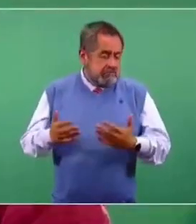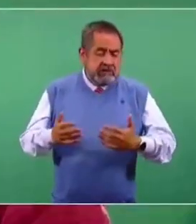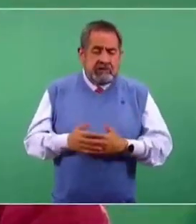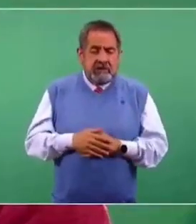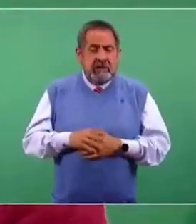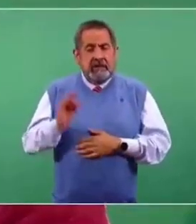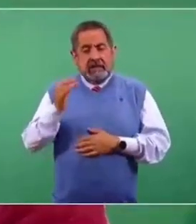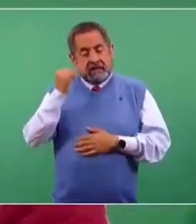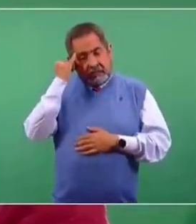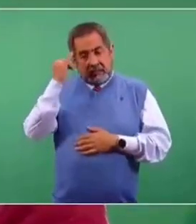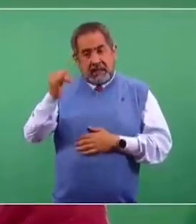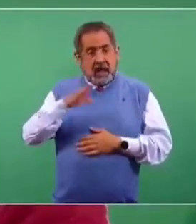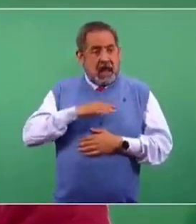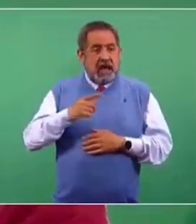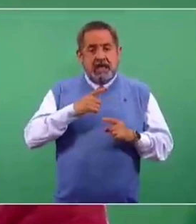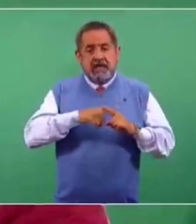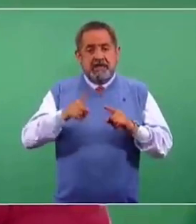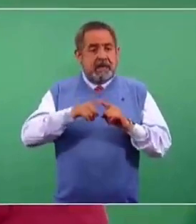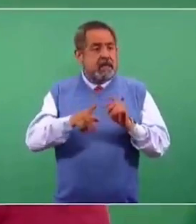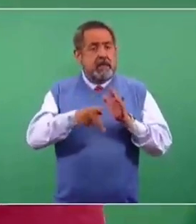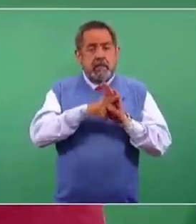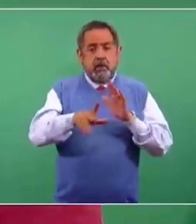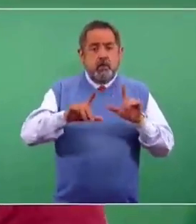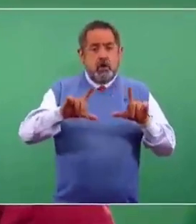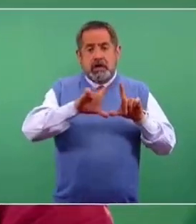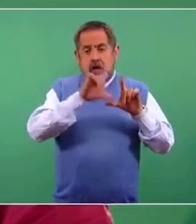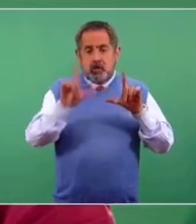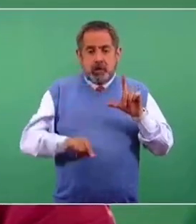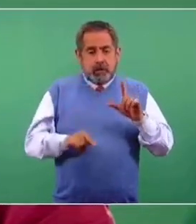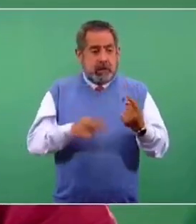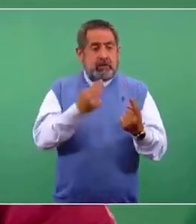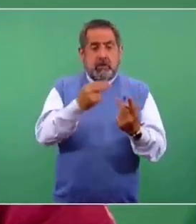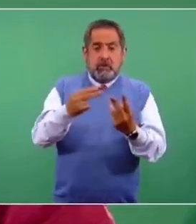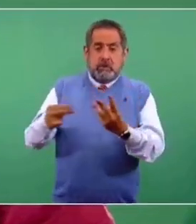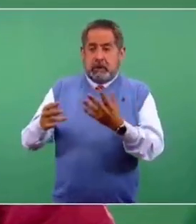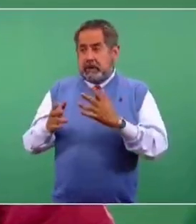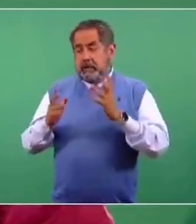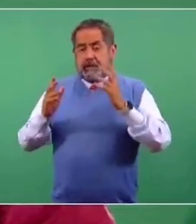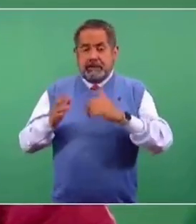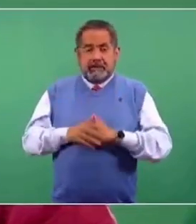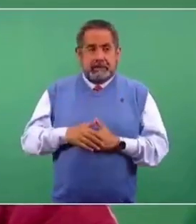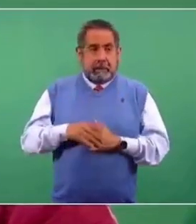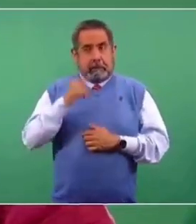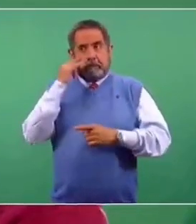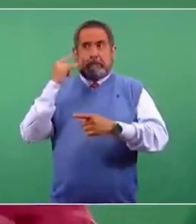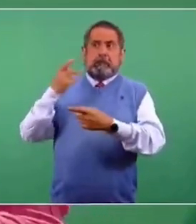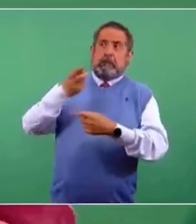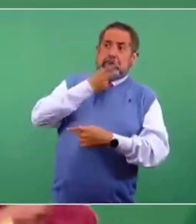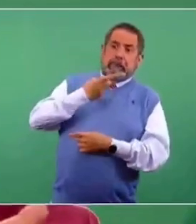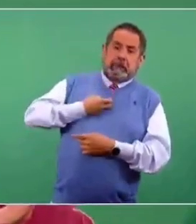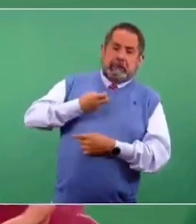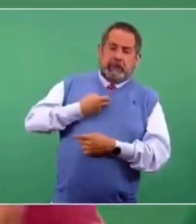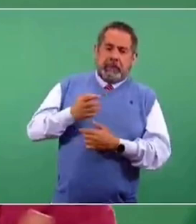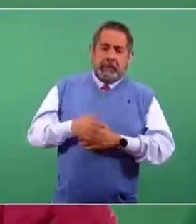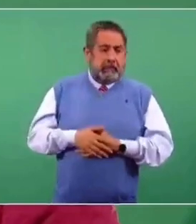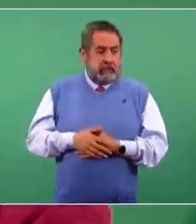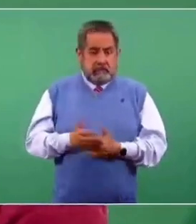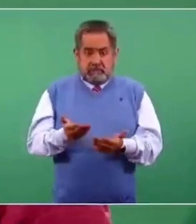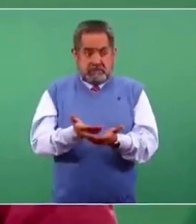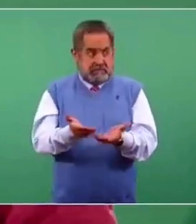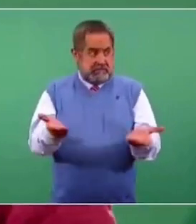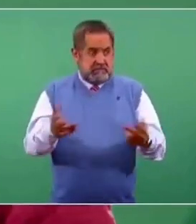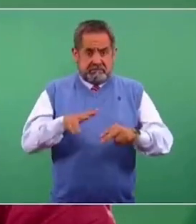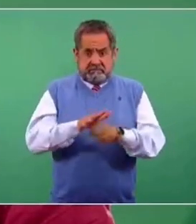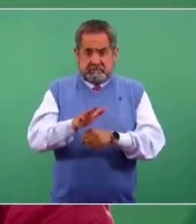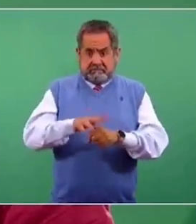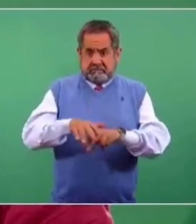es… Hay varios diarios nacionales, ya tampoco los voy a mencionar porque también luego se ofenden. Aquí están sus lugares, a nosotros